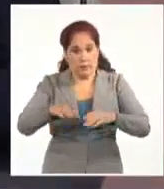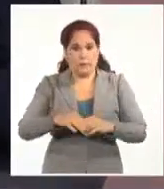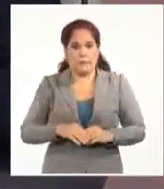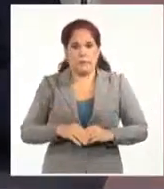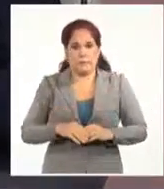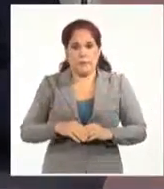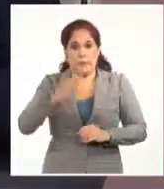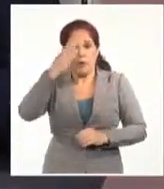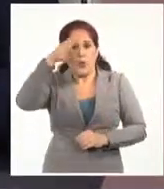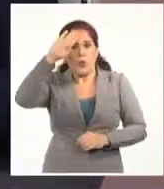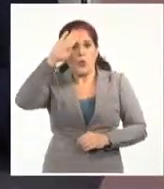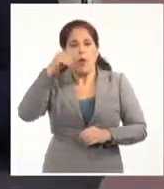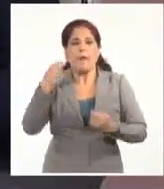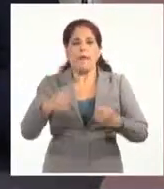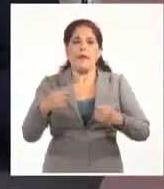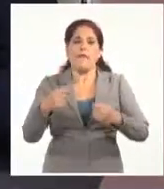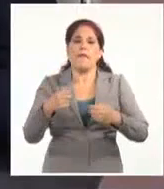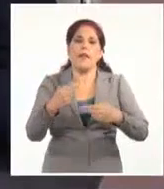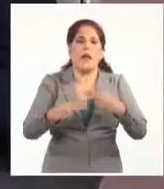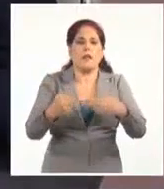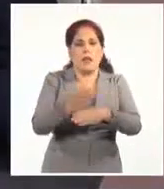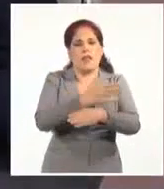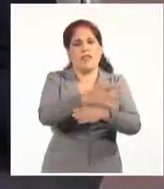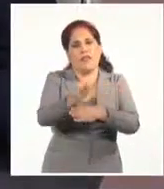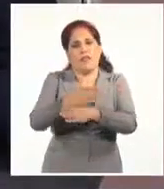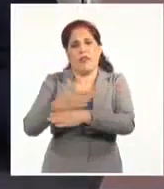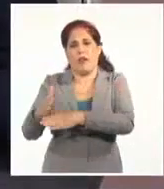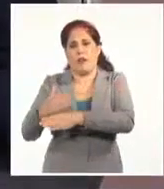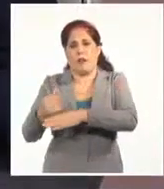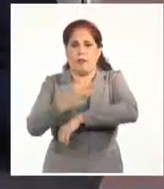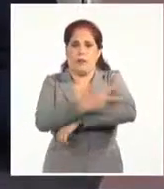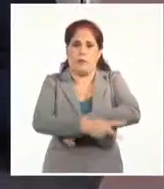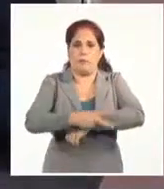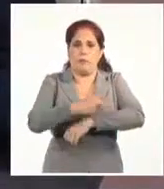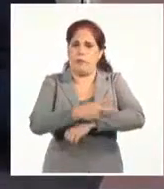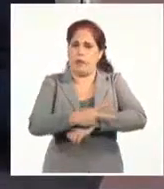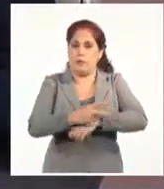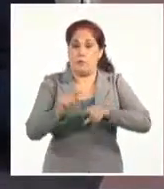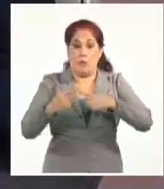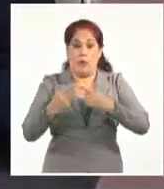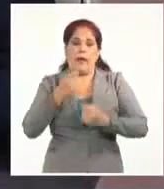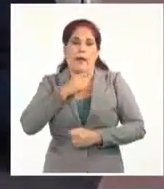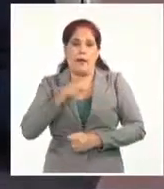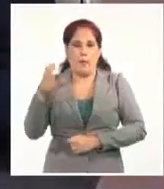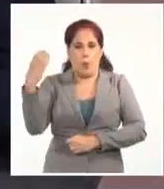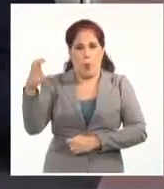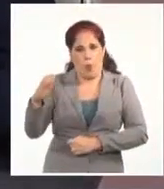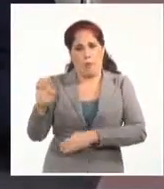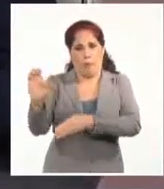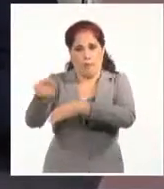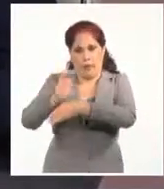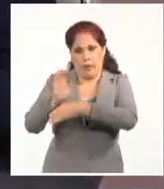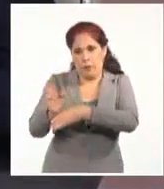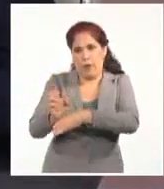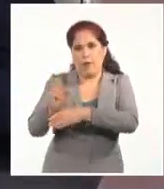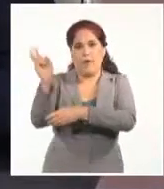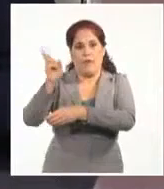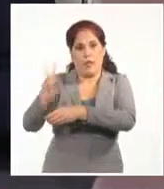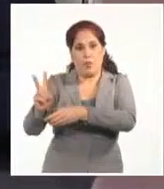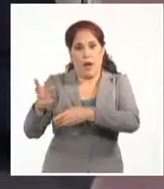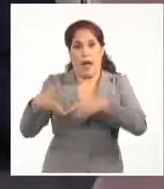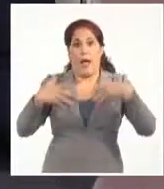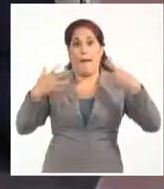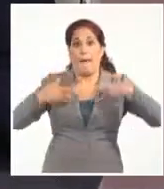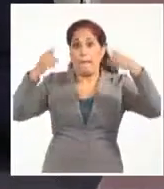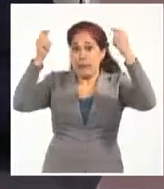Cuba debe diferenciarse de otros países donde ha habido, vamos a decir, protestas y represión, y